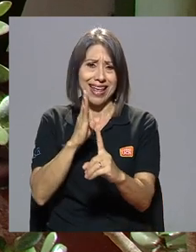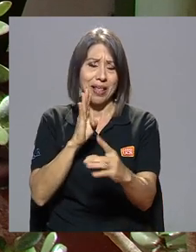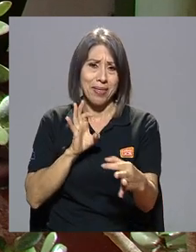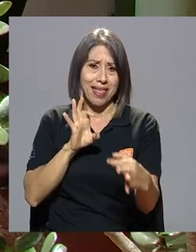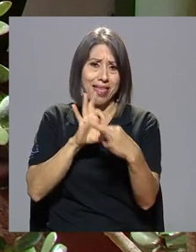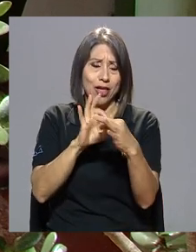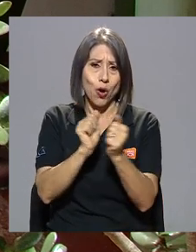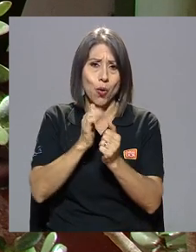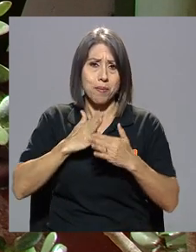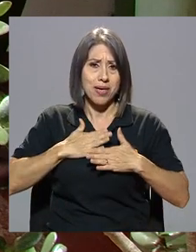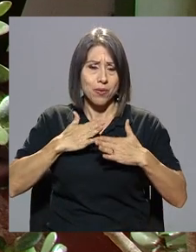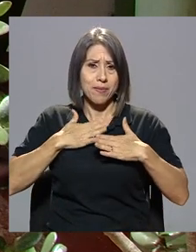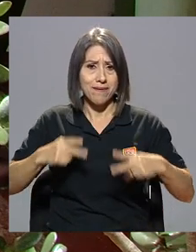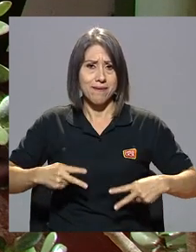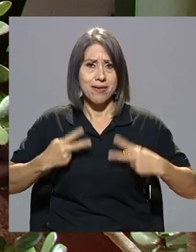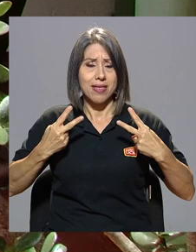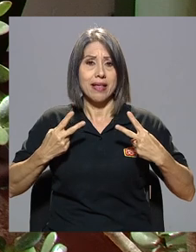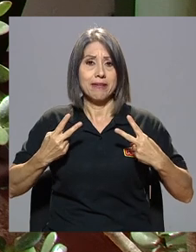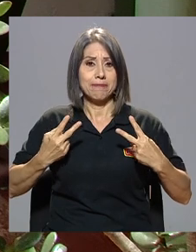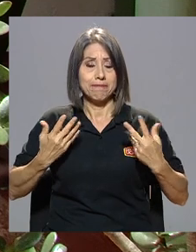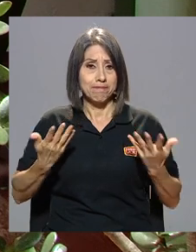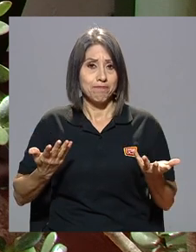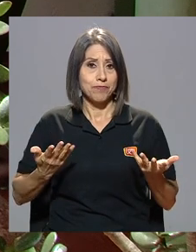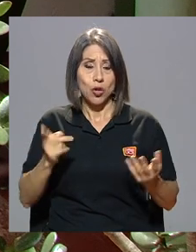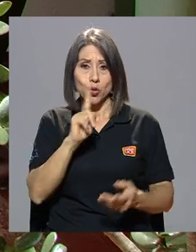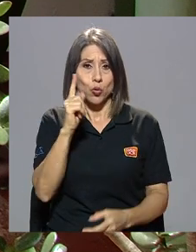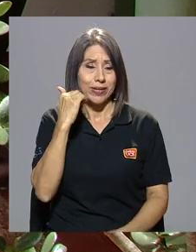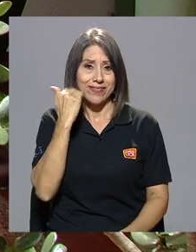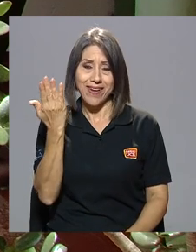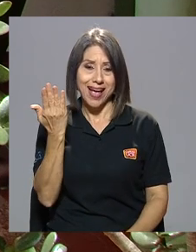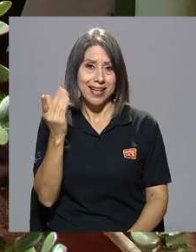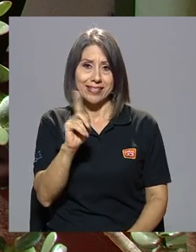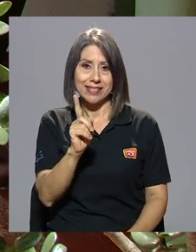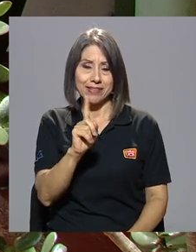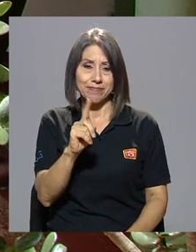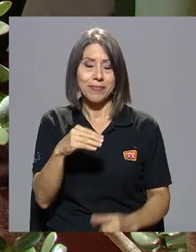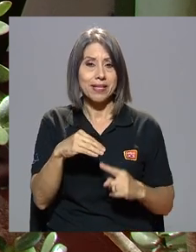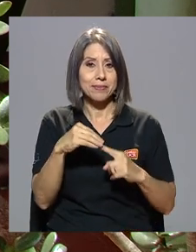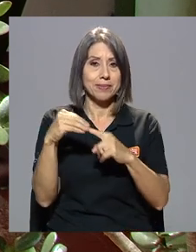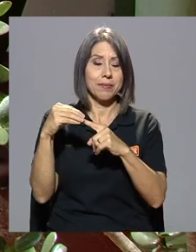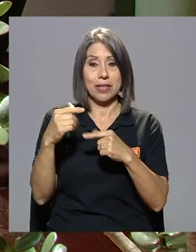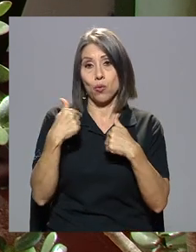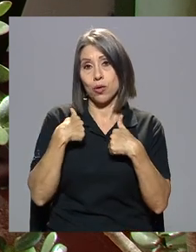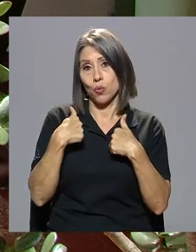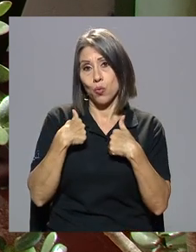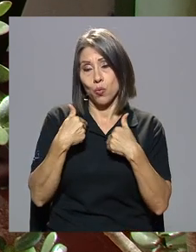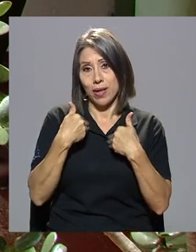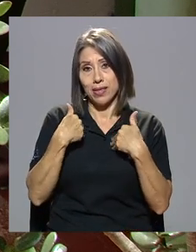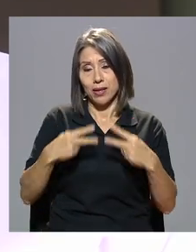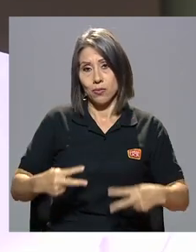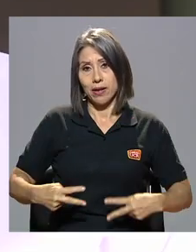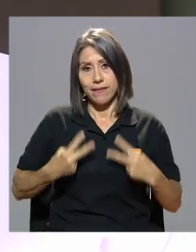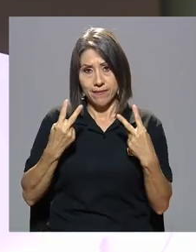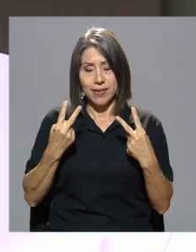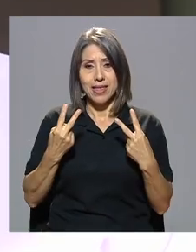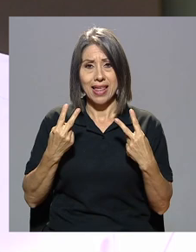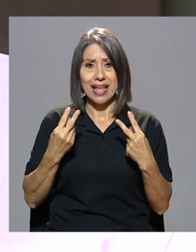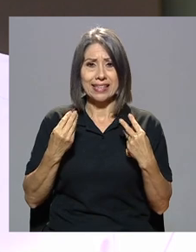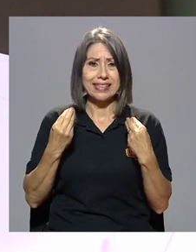directamente conmigo y con mi vida y no es fácil sobre todo cuando uno ha tenido una vida